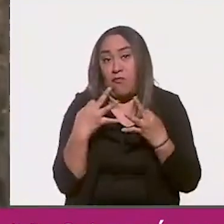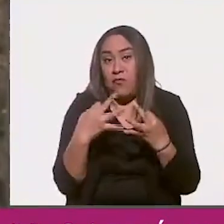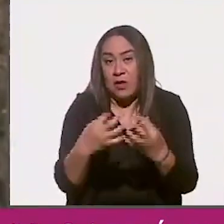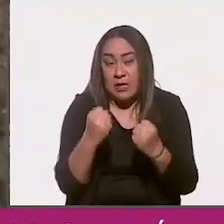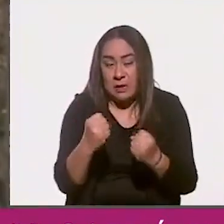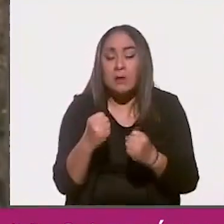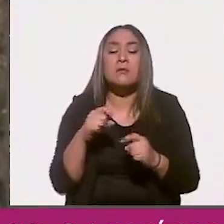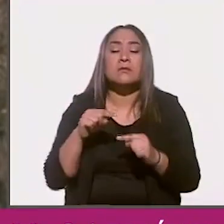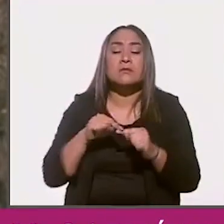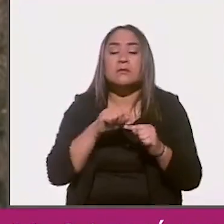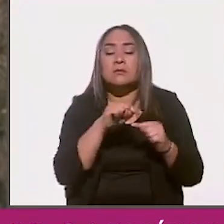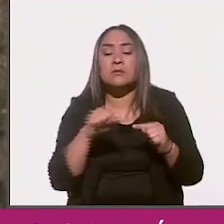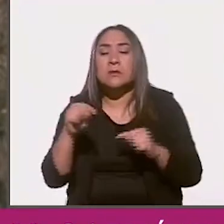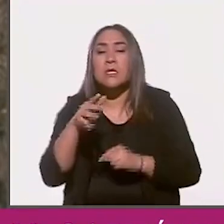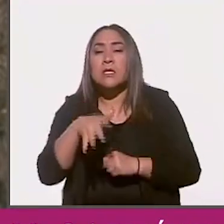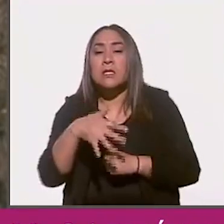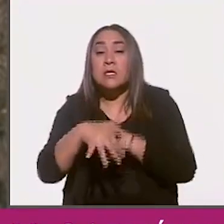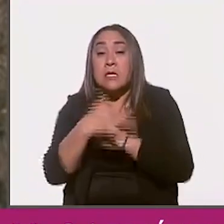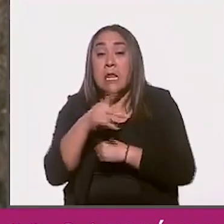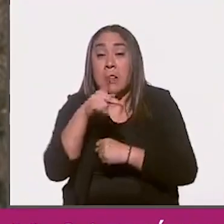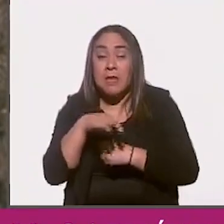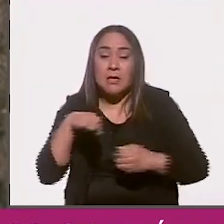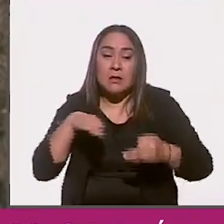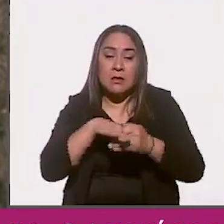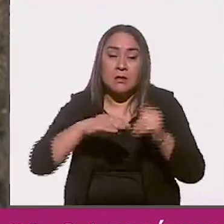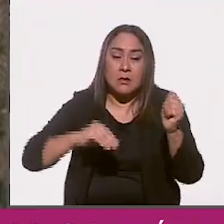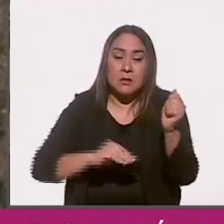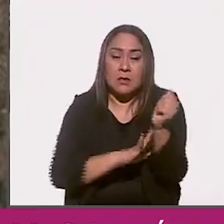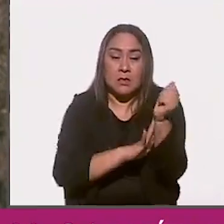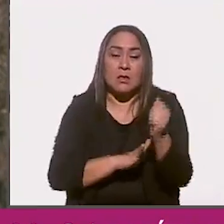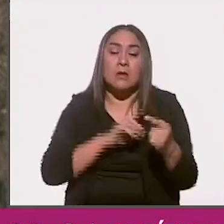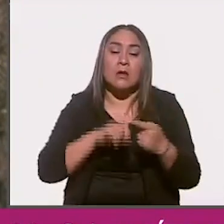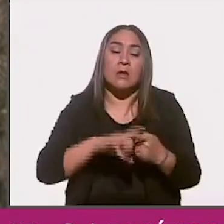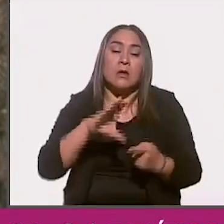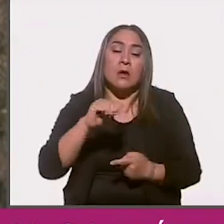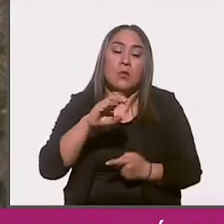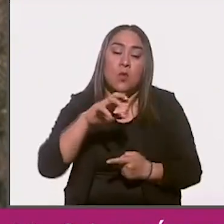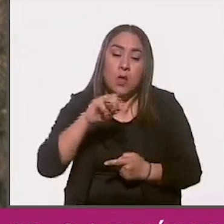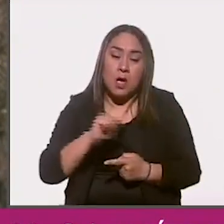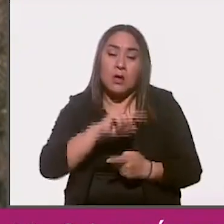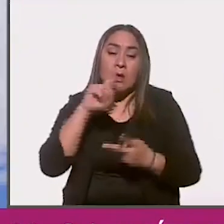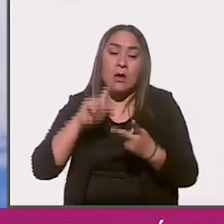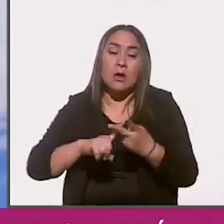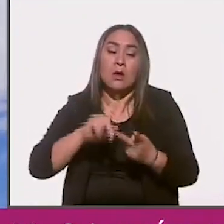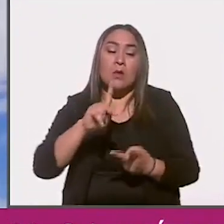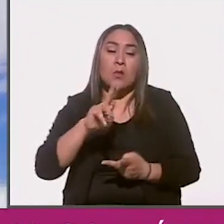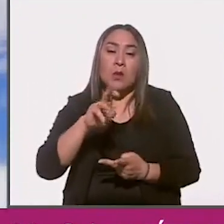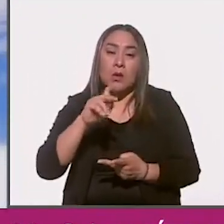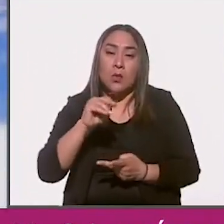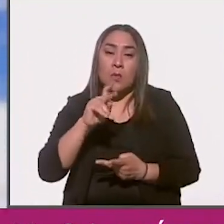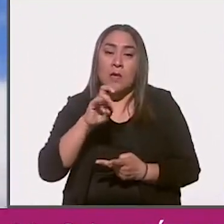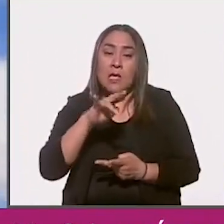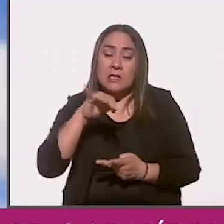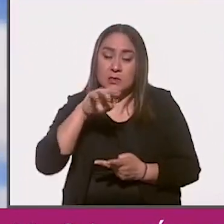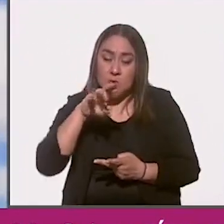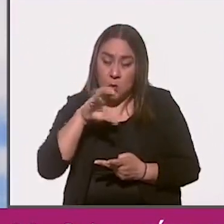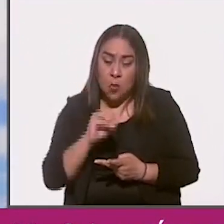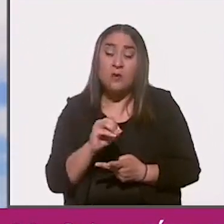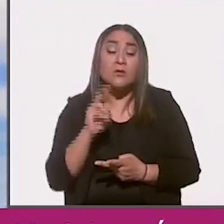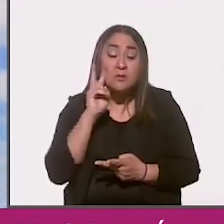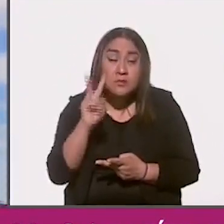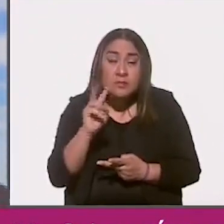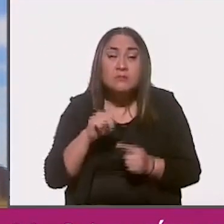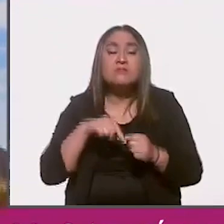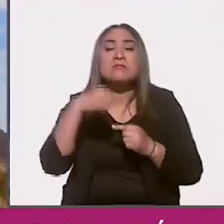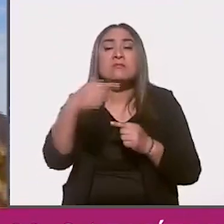a 15 kilómetros de distancia de la costa, entre Caborca y Puerto Peñasco, en el ejido El Bajío. Desde el cerro más alto se observa el